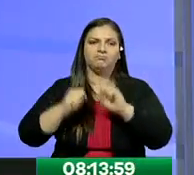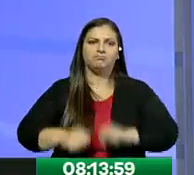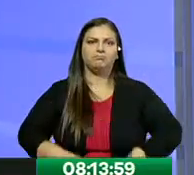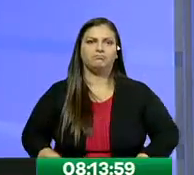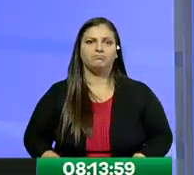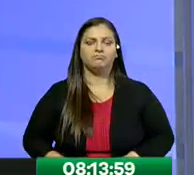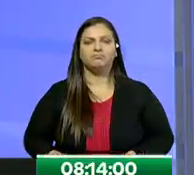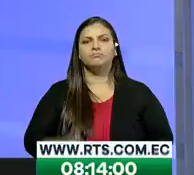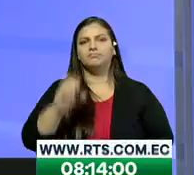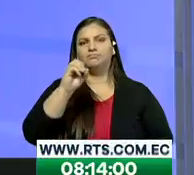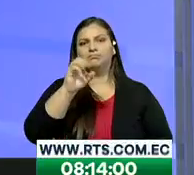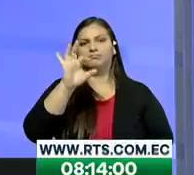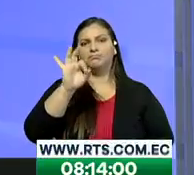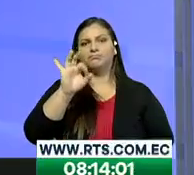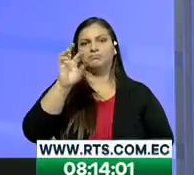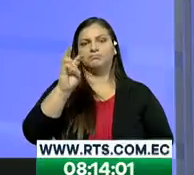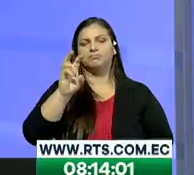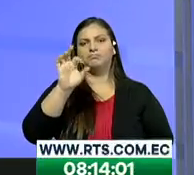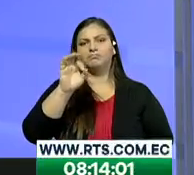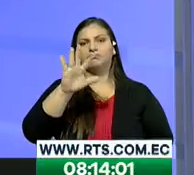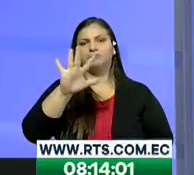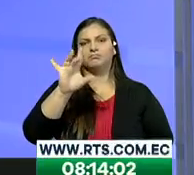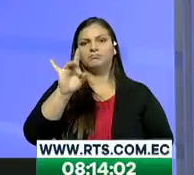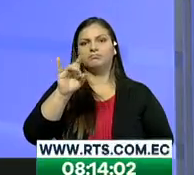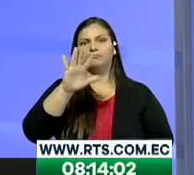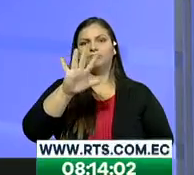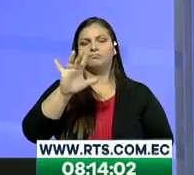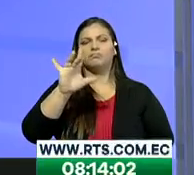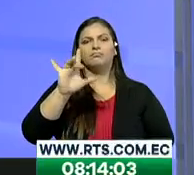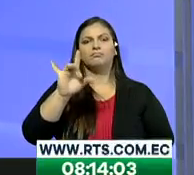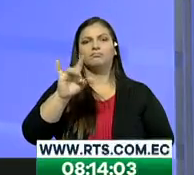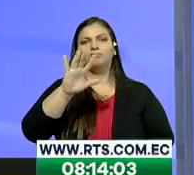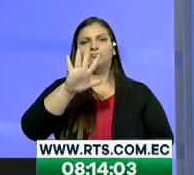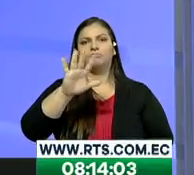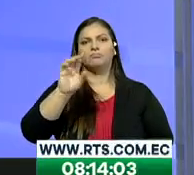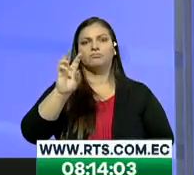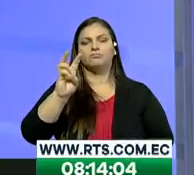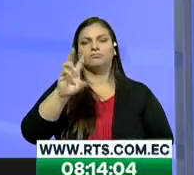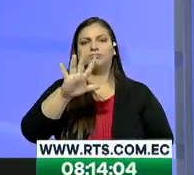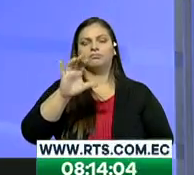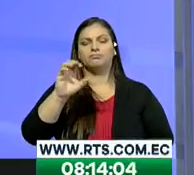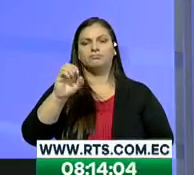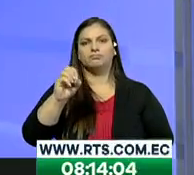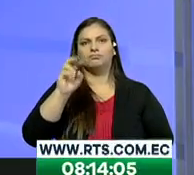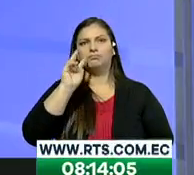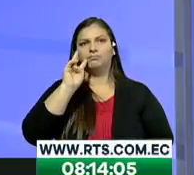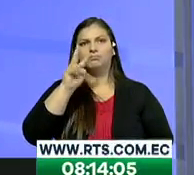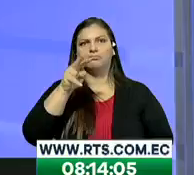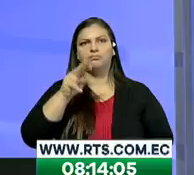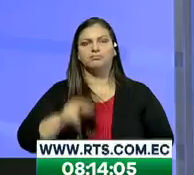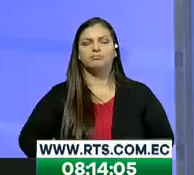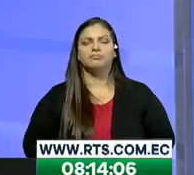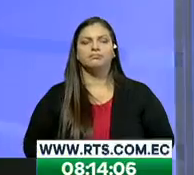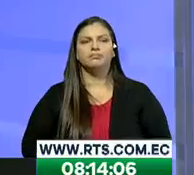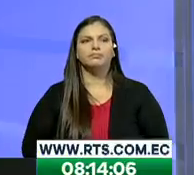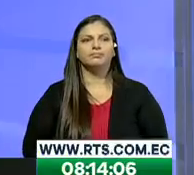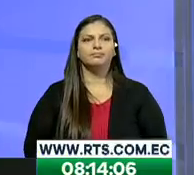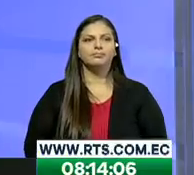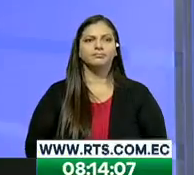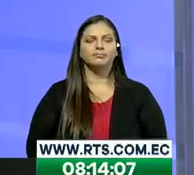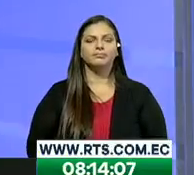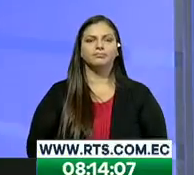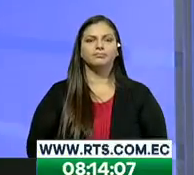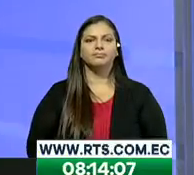están los números 096-958-5650 o 098-77-03-961. También